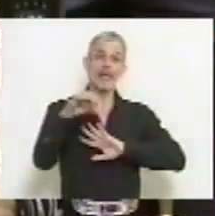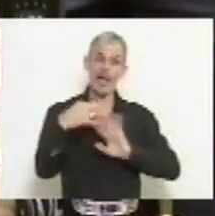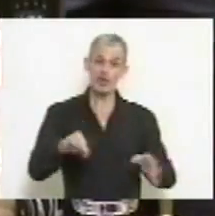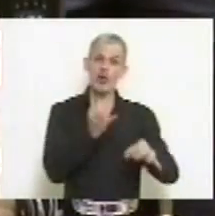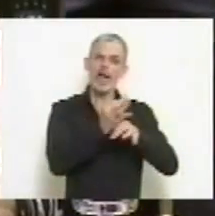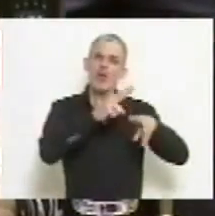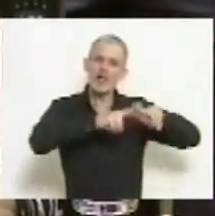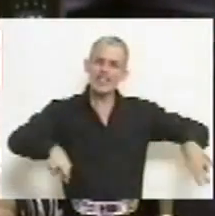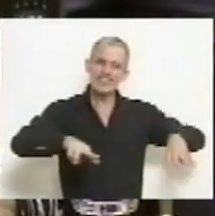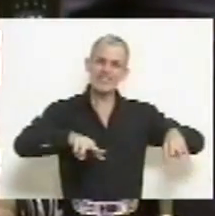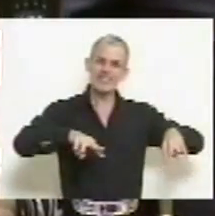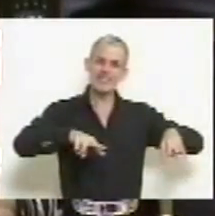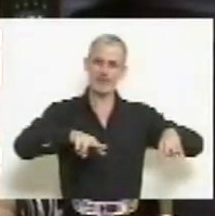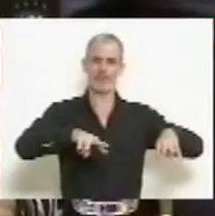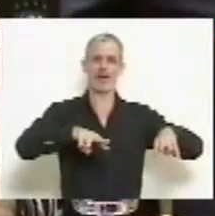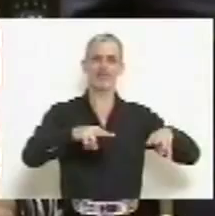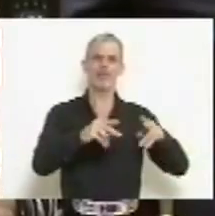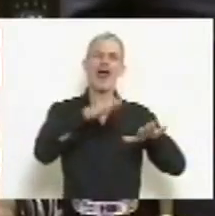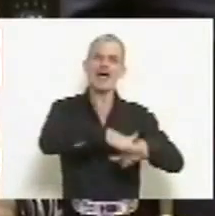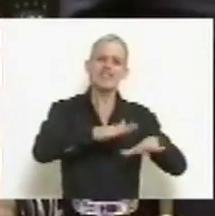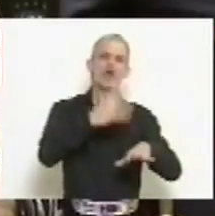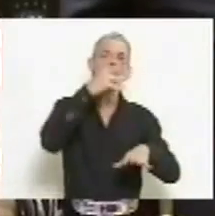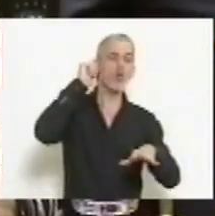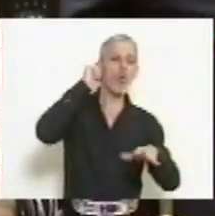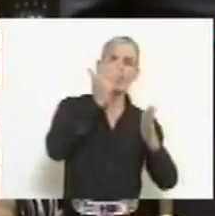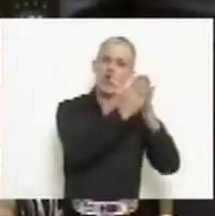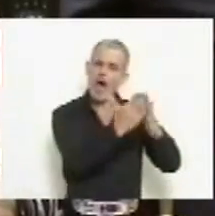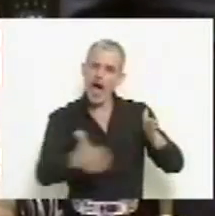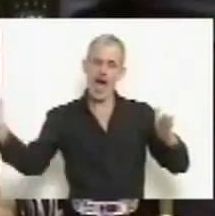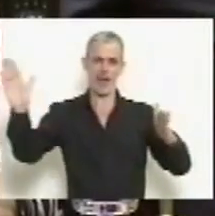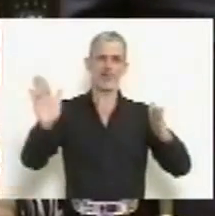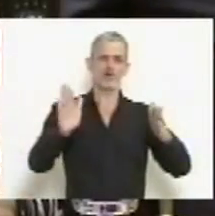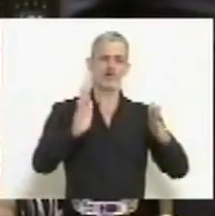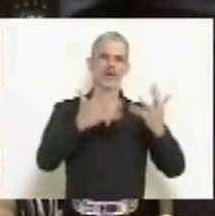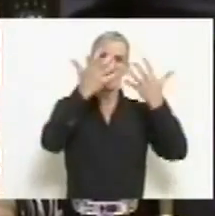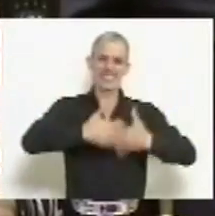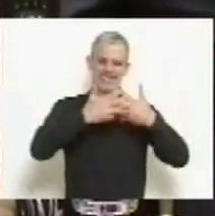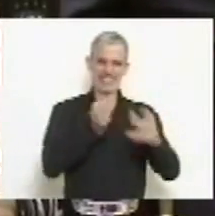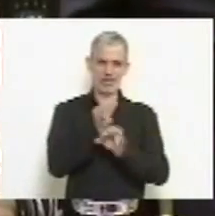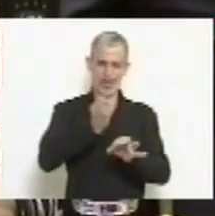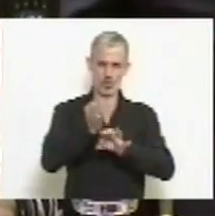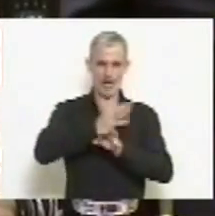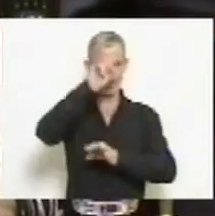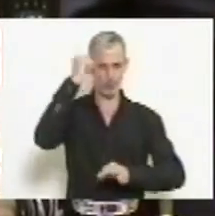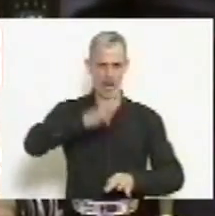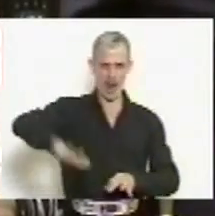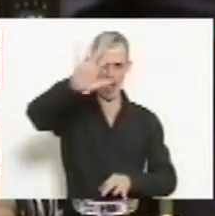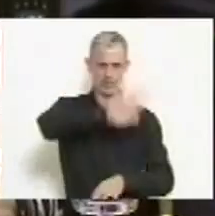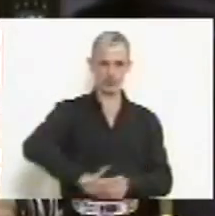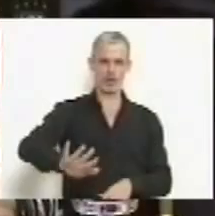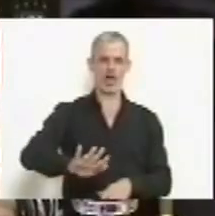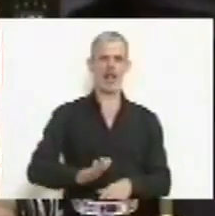la educación inicial para niños de 4 años en el Sistema Educativo Nacional.